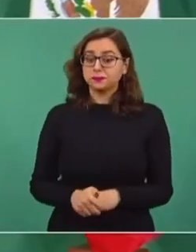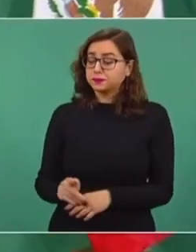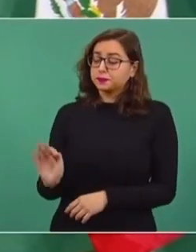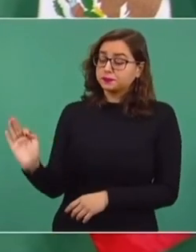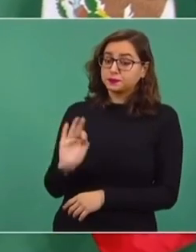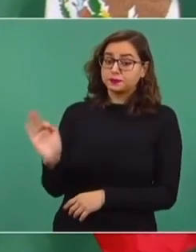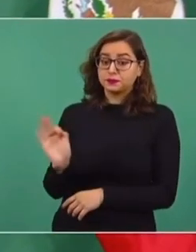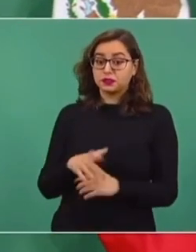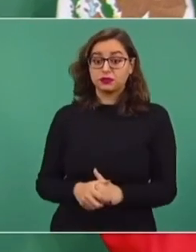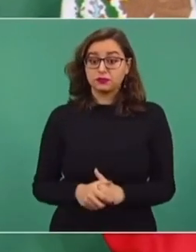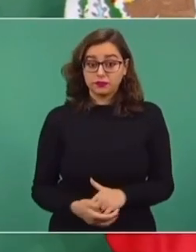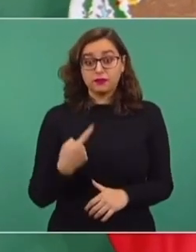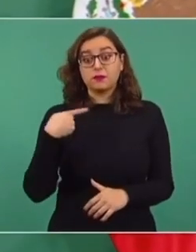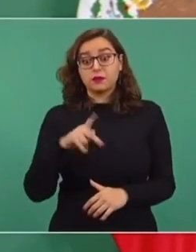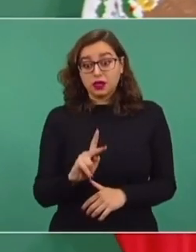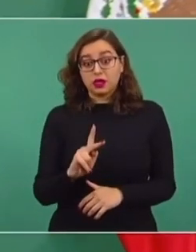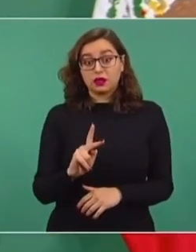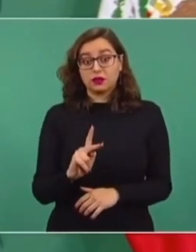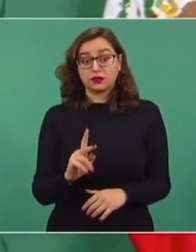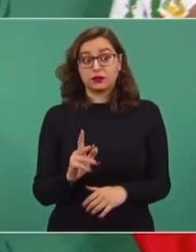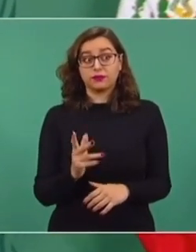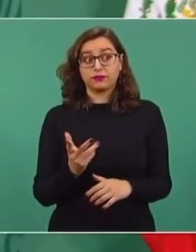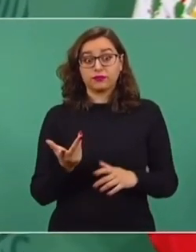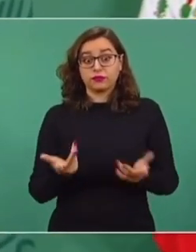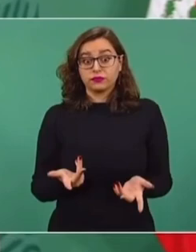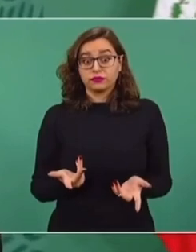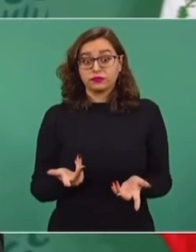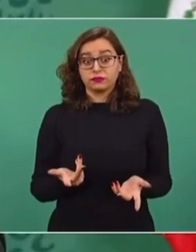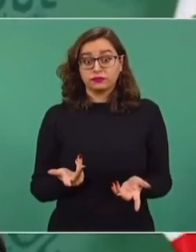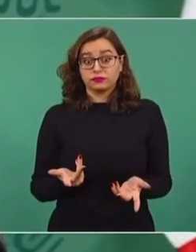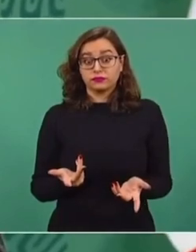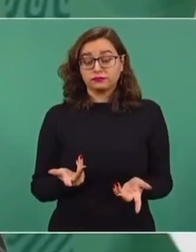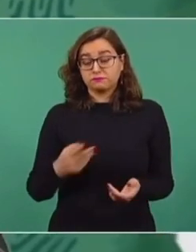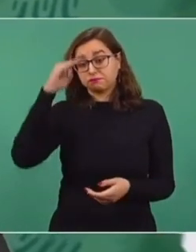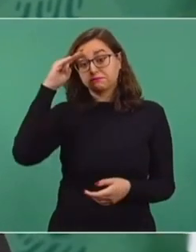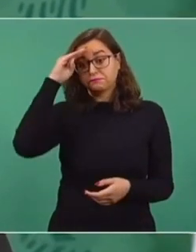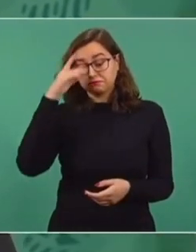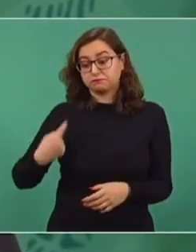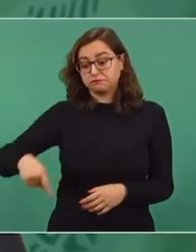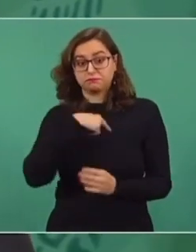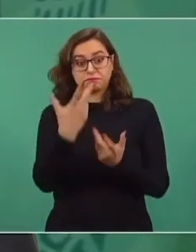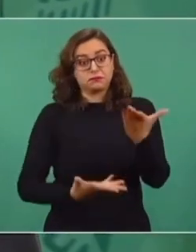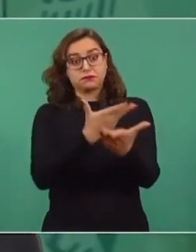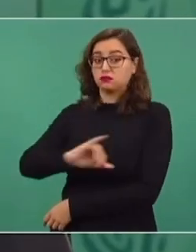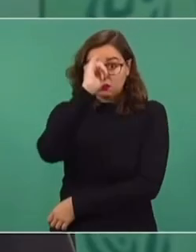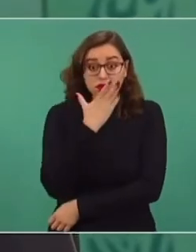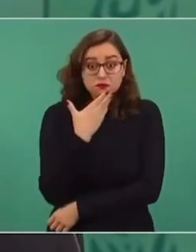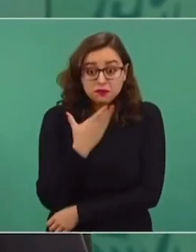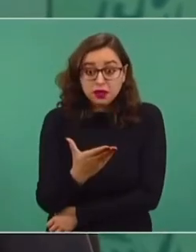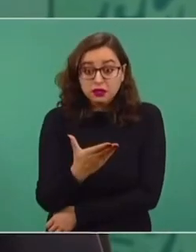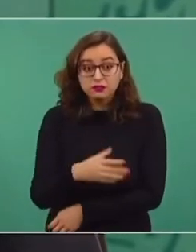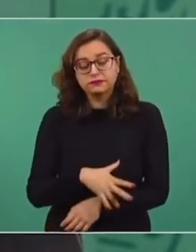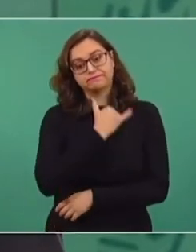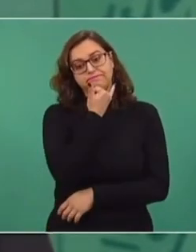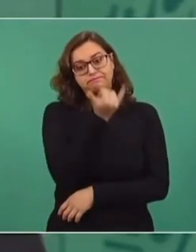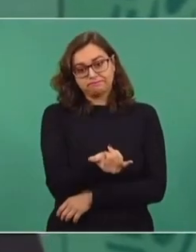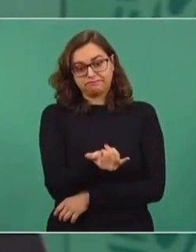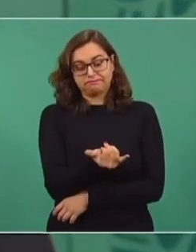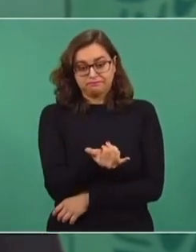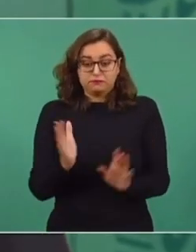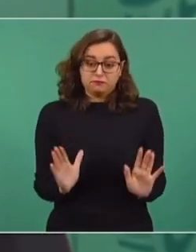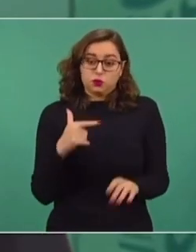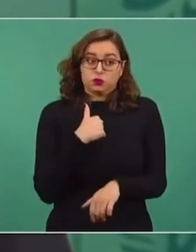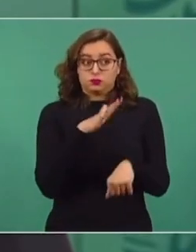equivocarían pensando que si rechazan iniciativas del Ejecutivo van a quedar bien. Yo los convocaría